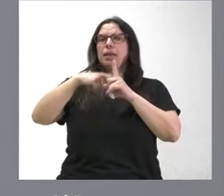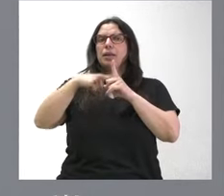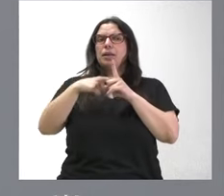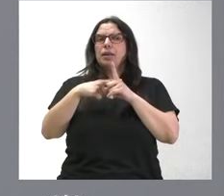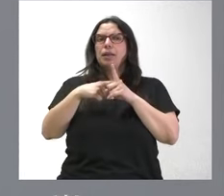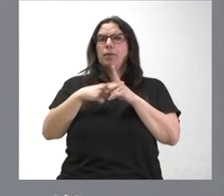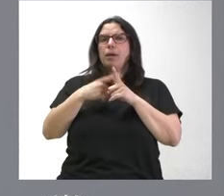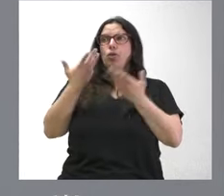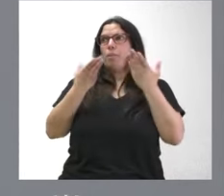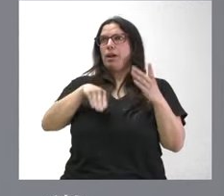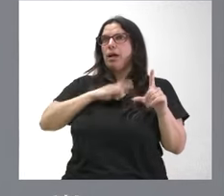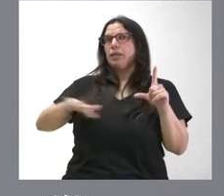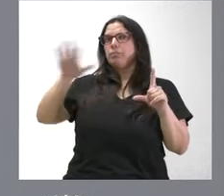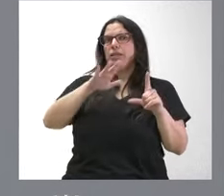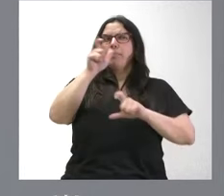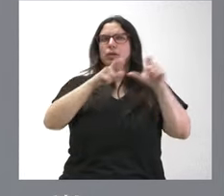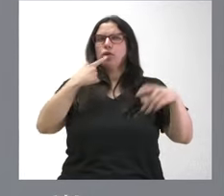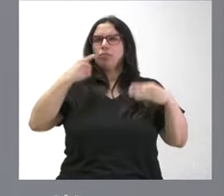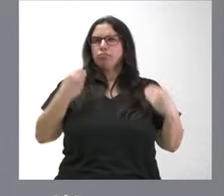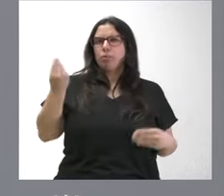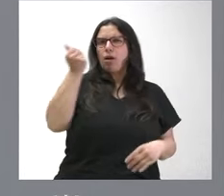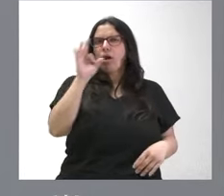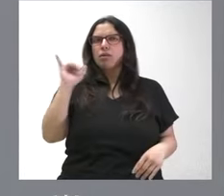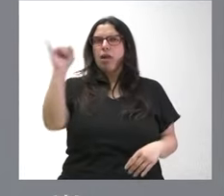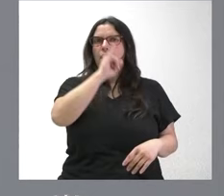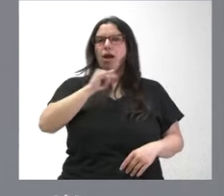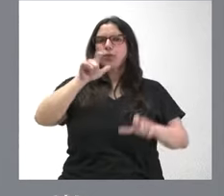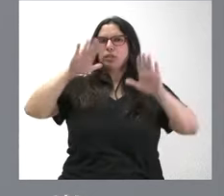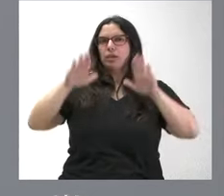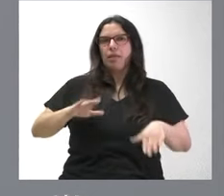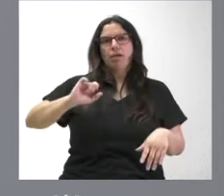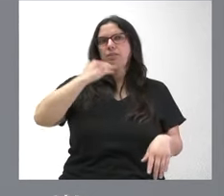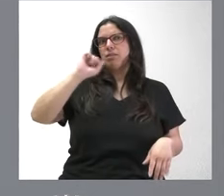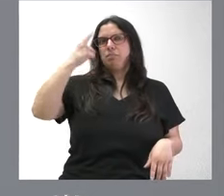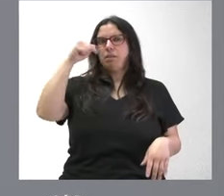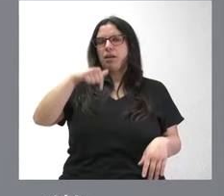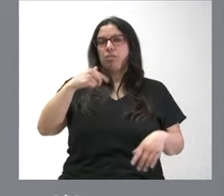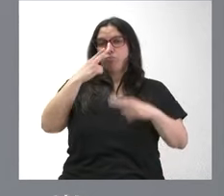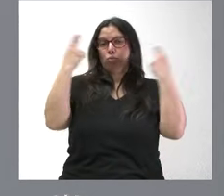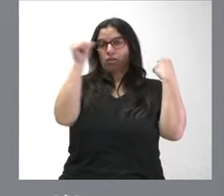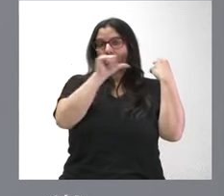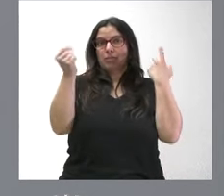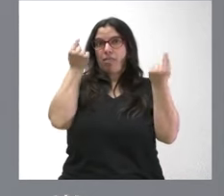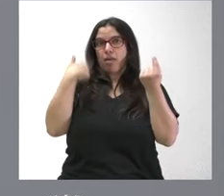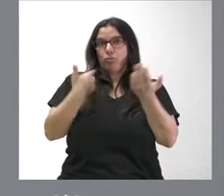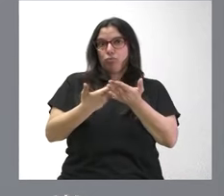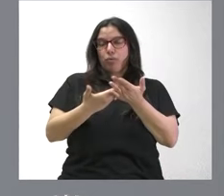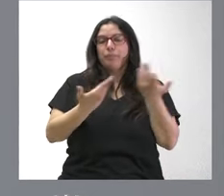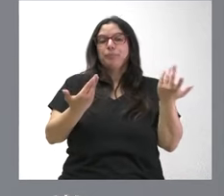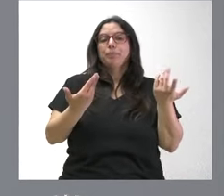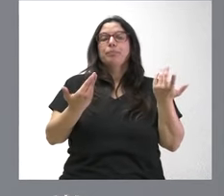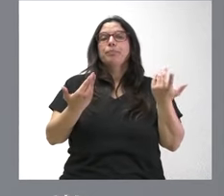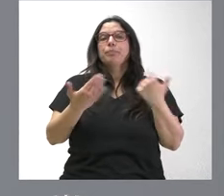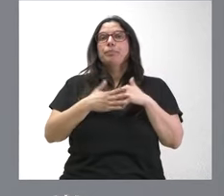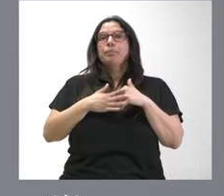dentro del contexto nacional en materia de talento y de las primeras en retención del talento, como se ha hecho público esta semana. El Ejecutivo